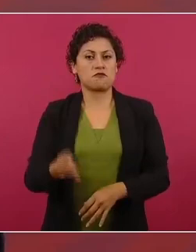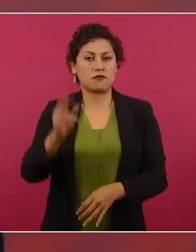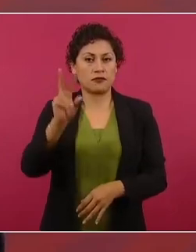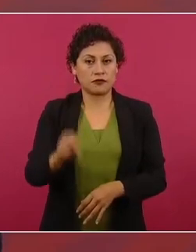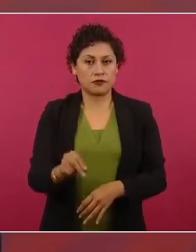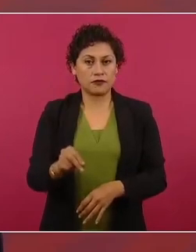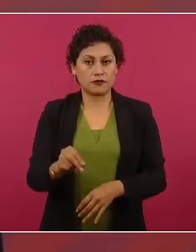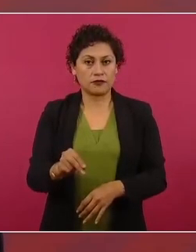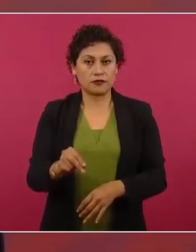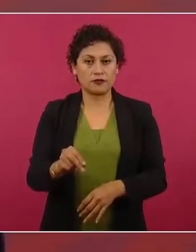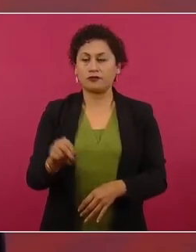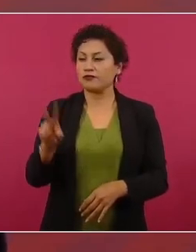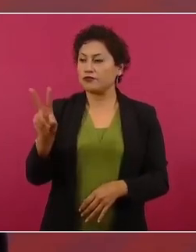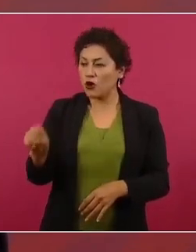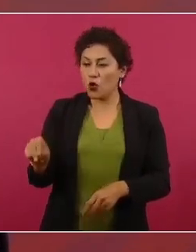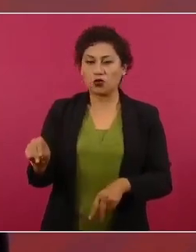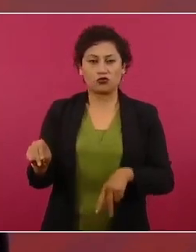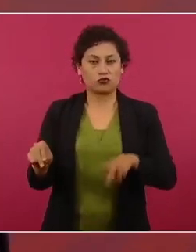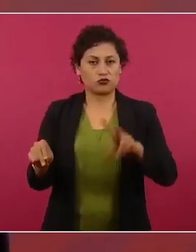No,